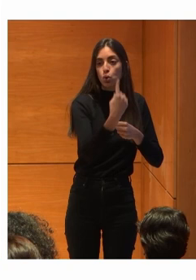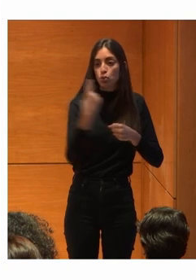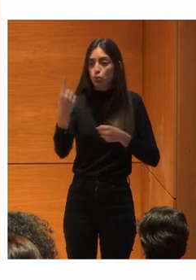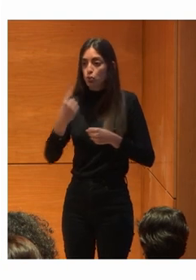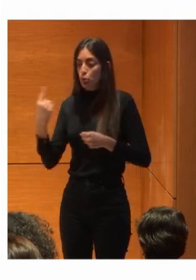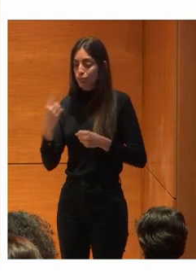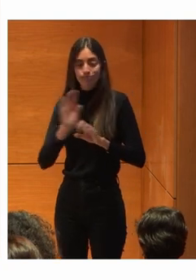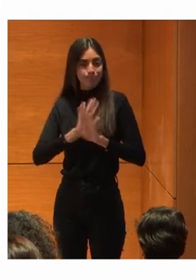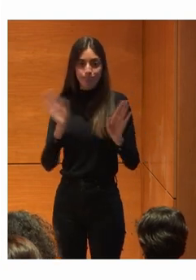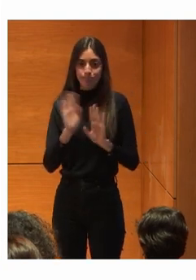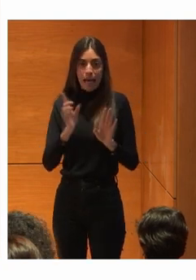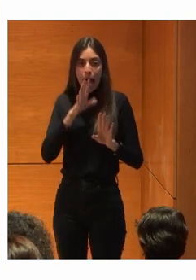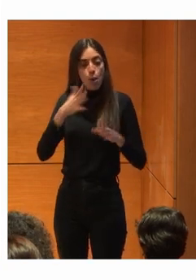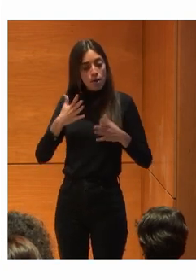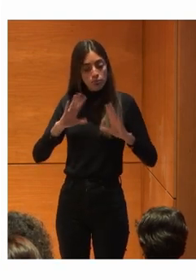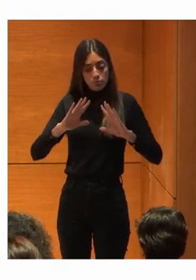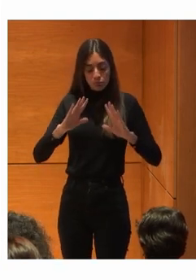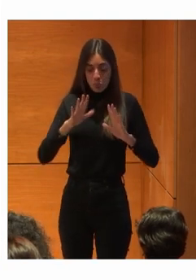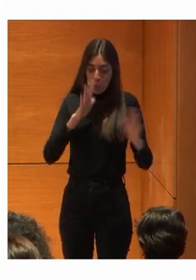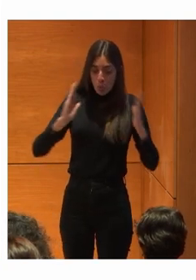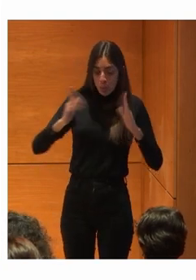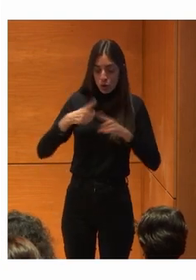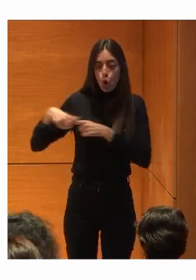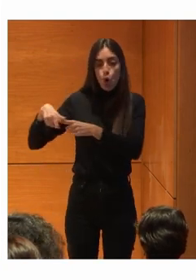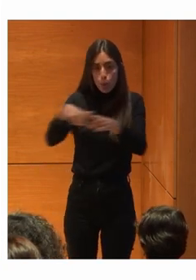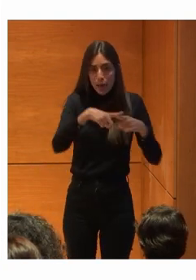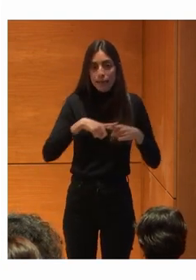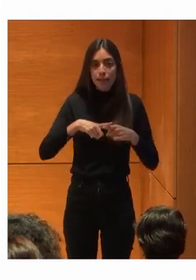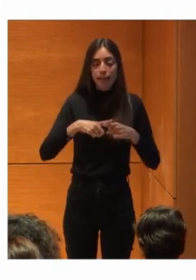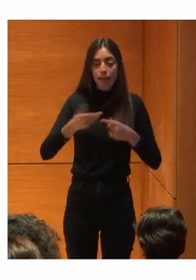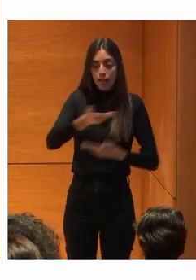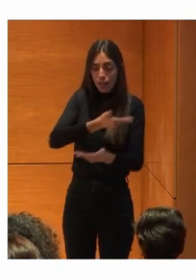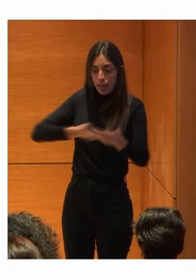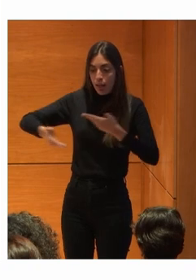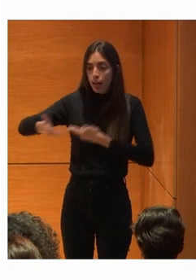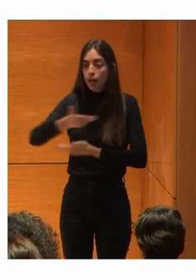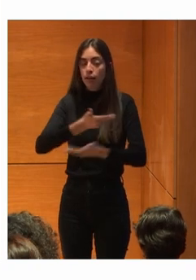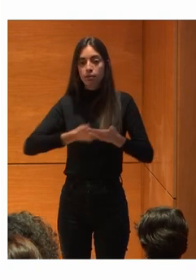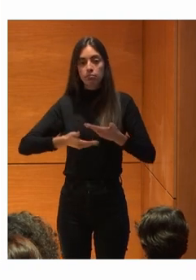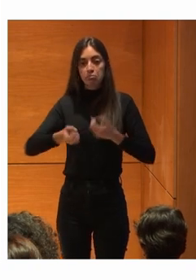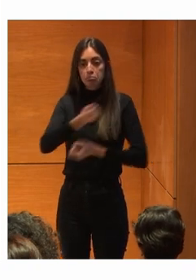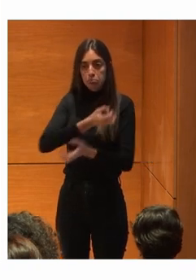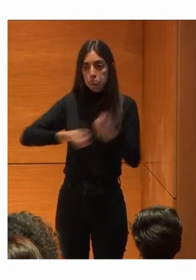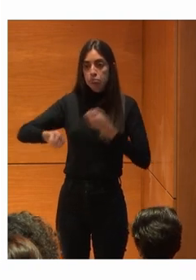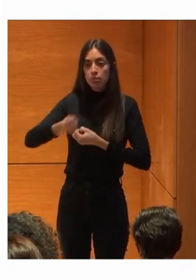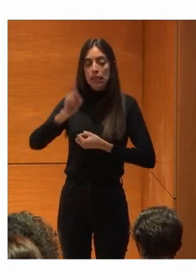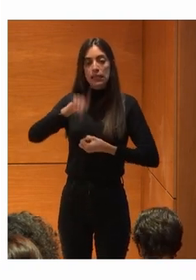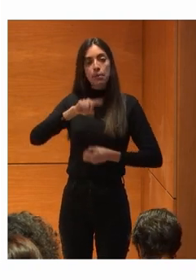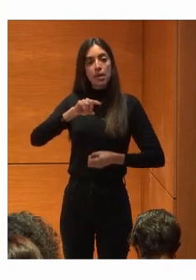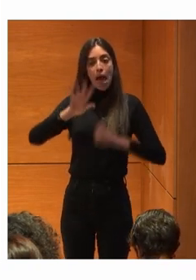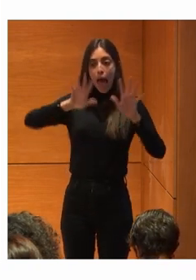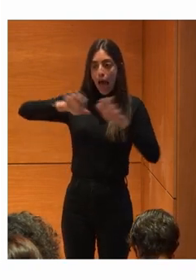De compartir De poder contribuir Y de poder También Aprender